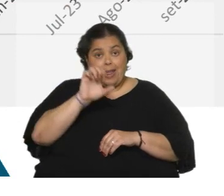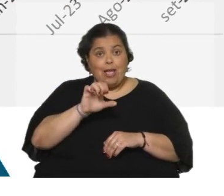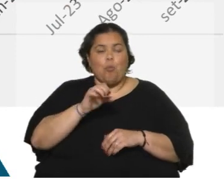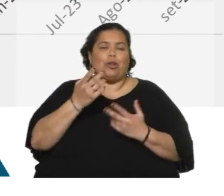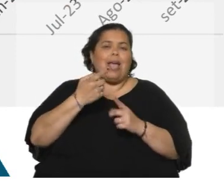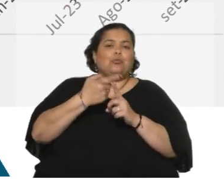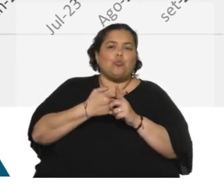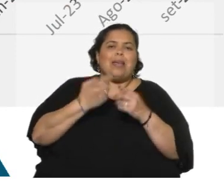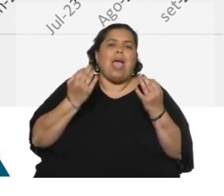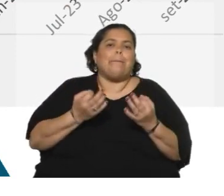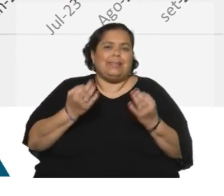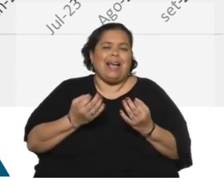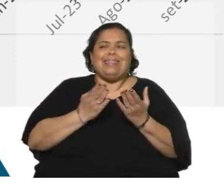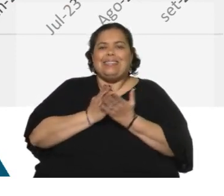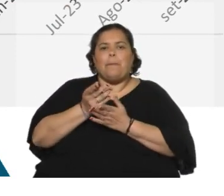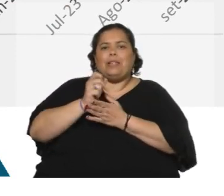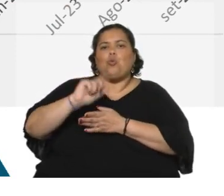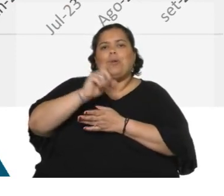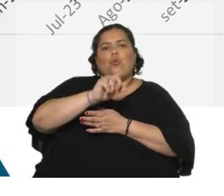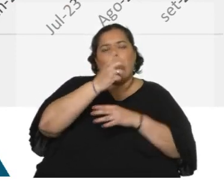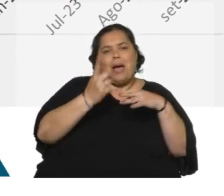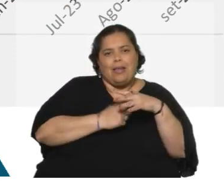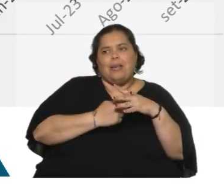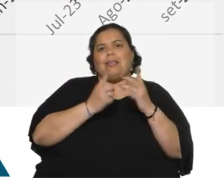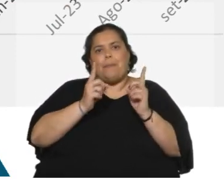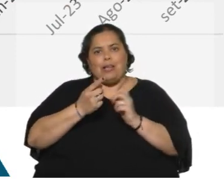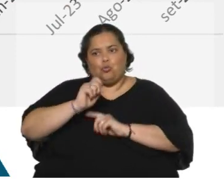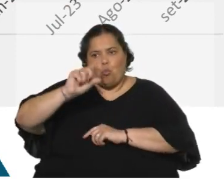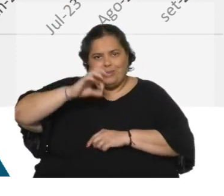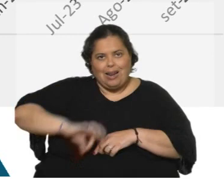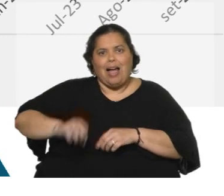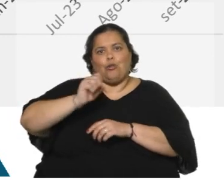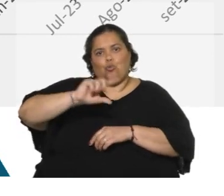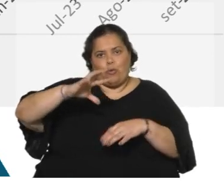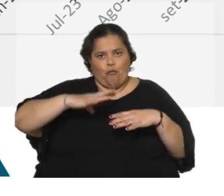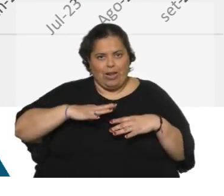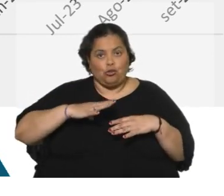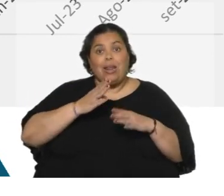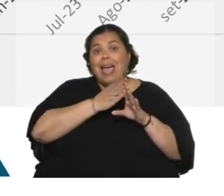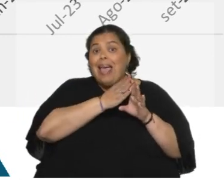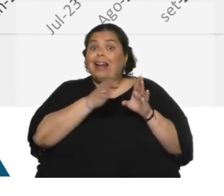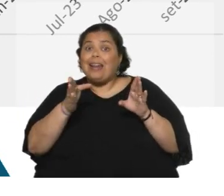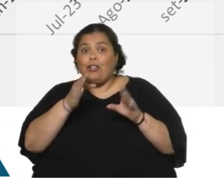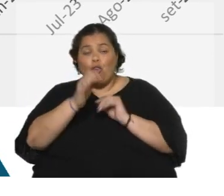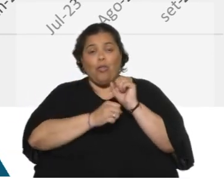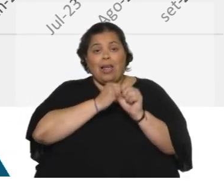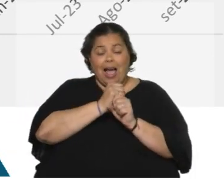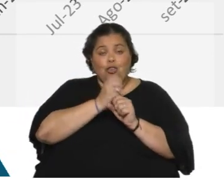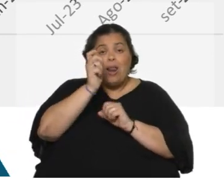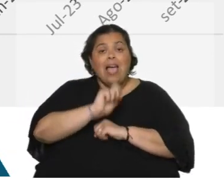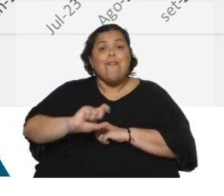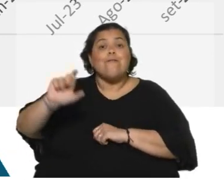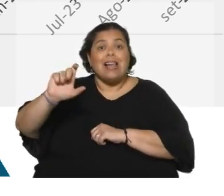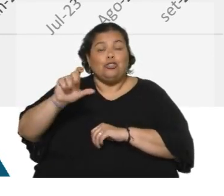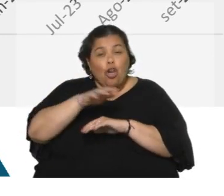particular donde ajustan diversas tarifas, salarios, pasividades, en el resto del año, esa inflación subyacente